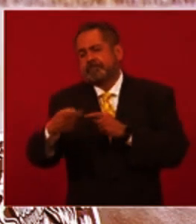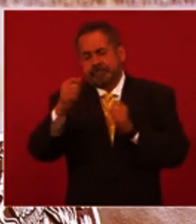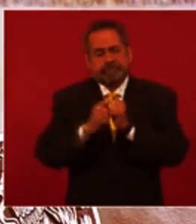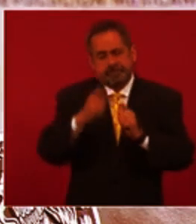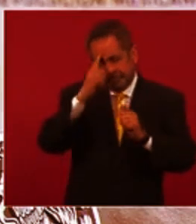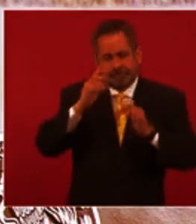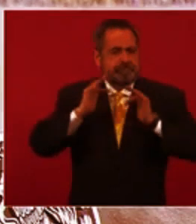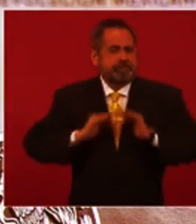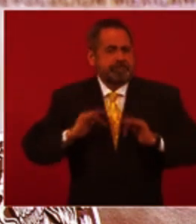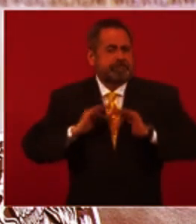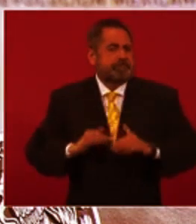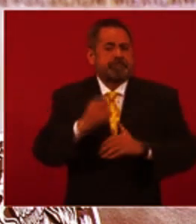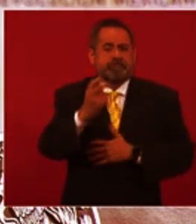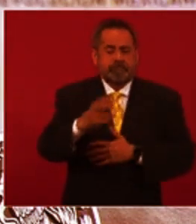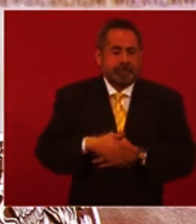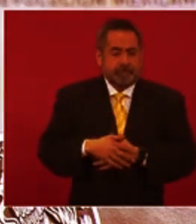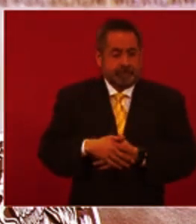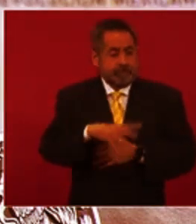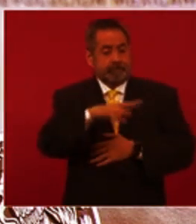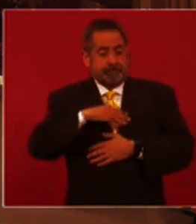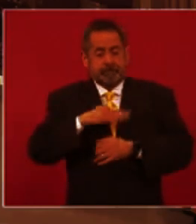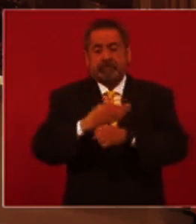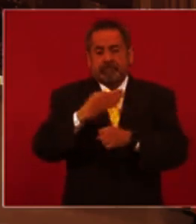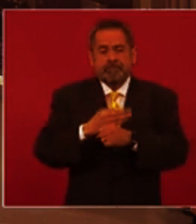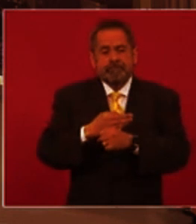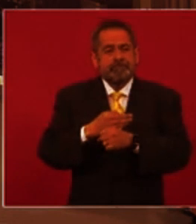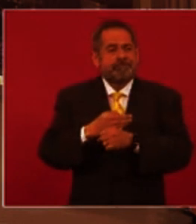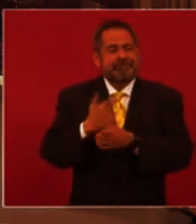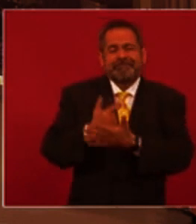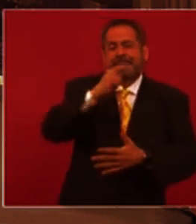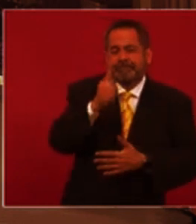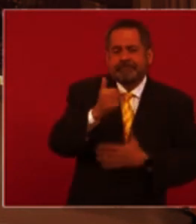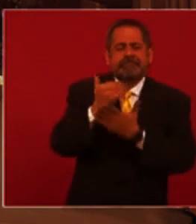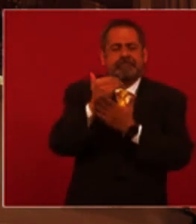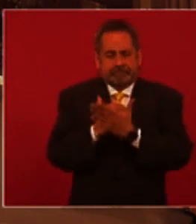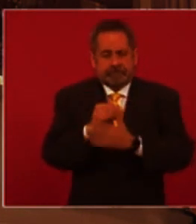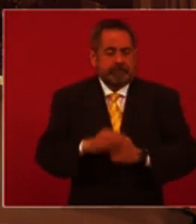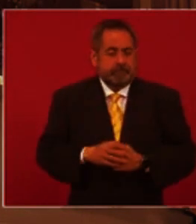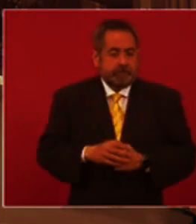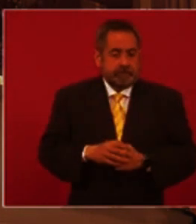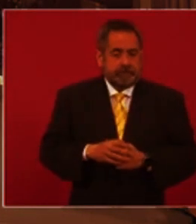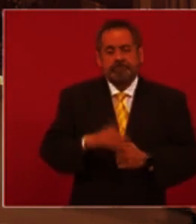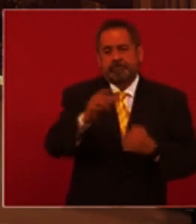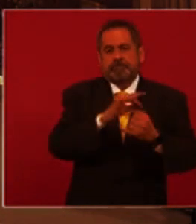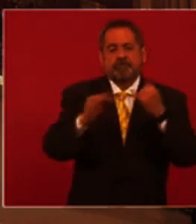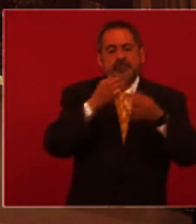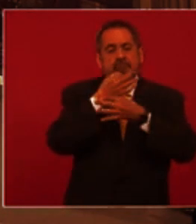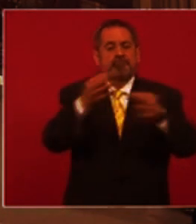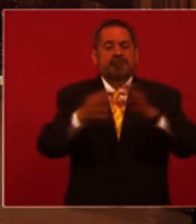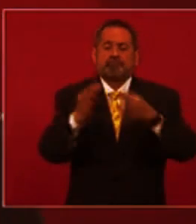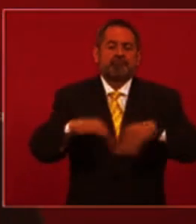es una enfermedad que causa menor probabilidad de complicaciones. Y lo último es una noticia importante, la